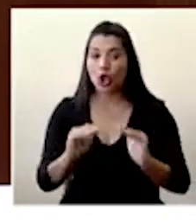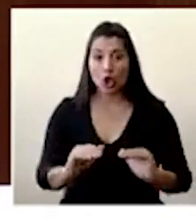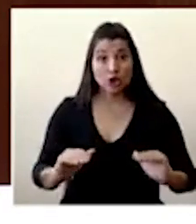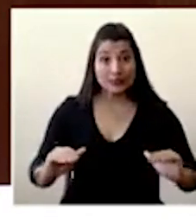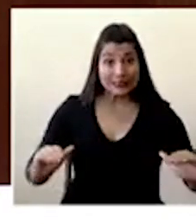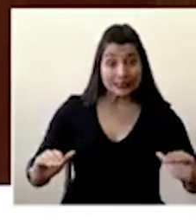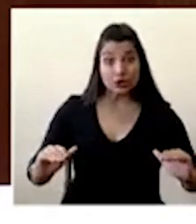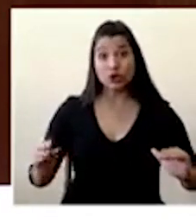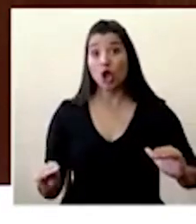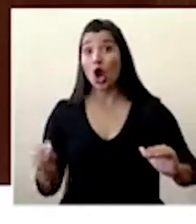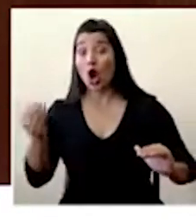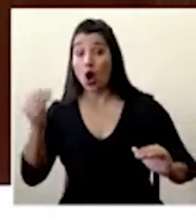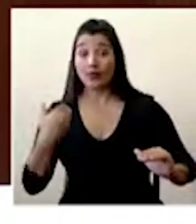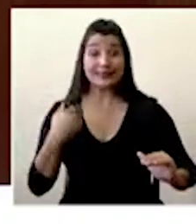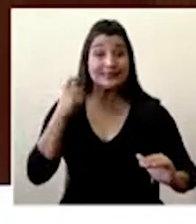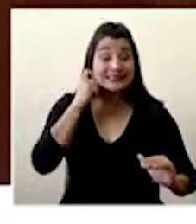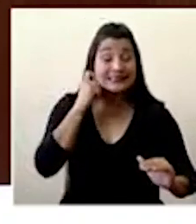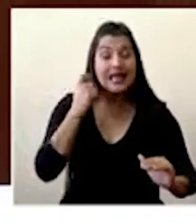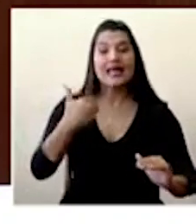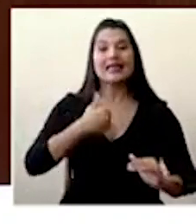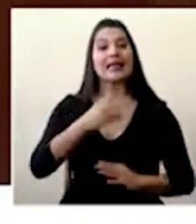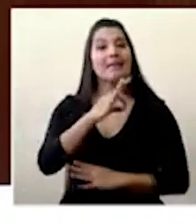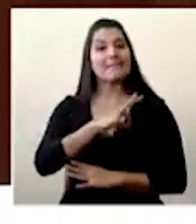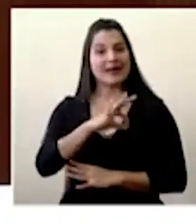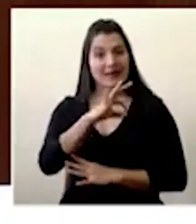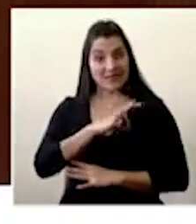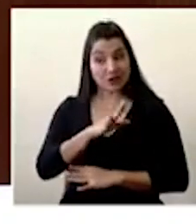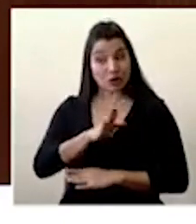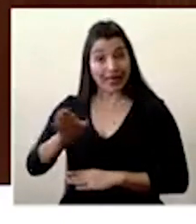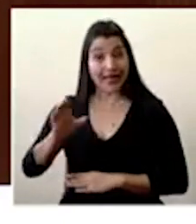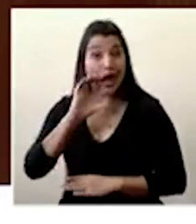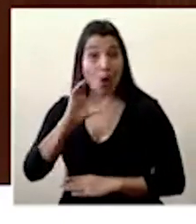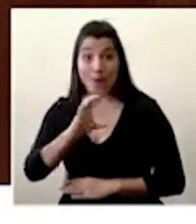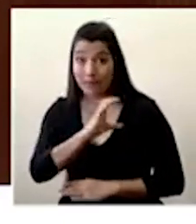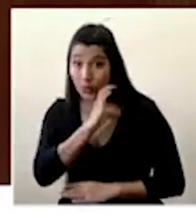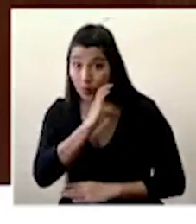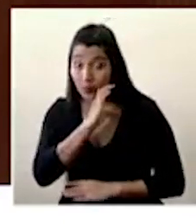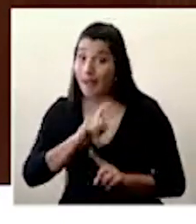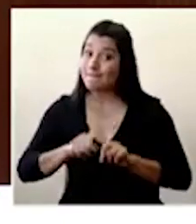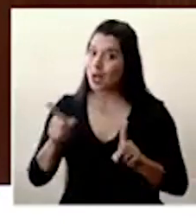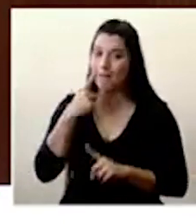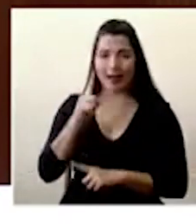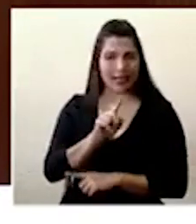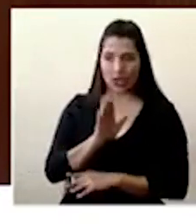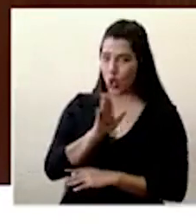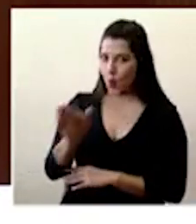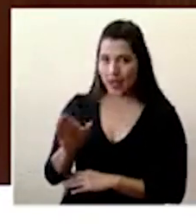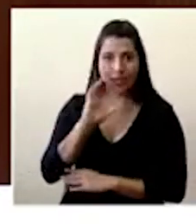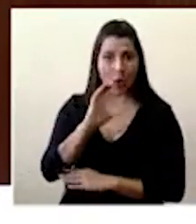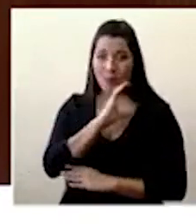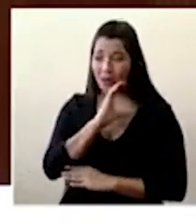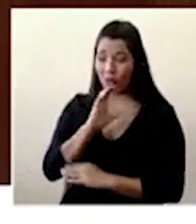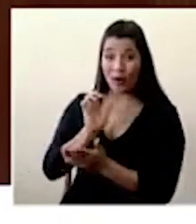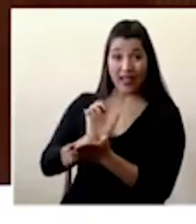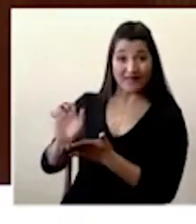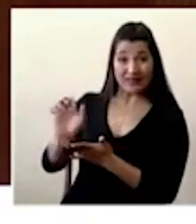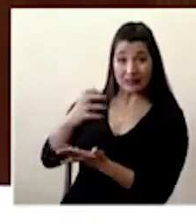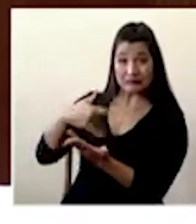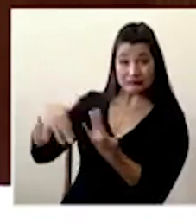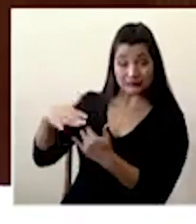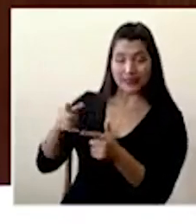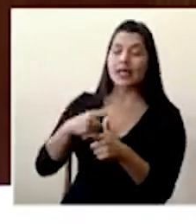beneficiarios de este servicio, del servicio de comedor. Así es que vamos a continuar esta semana con la entrega de estos paquetes.